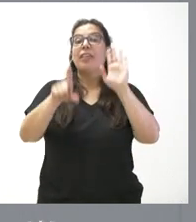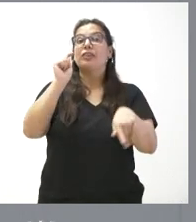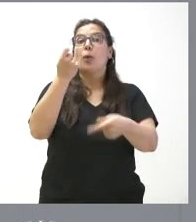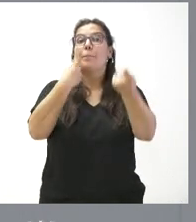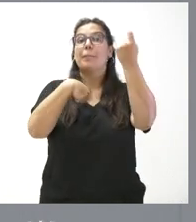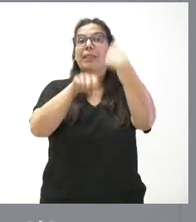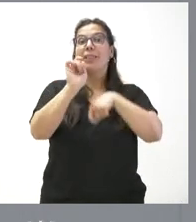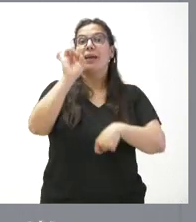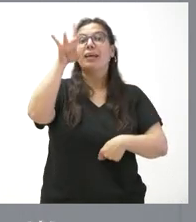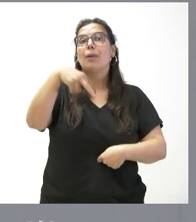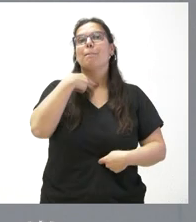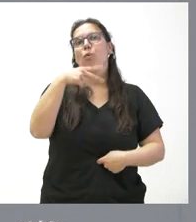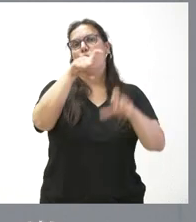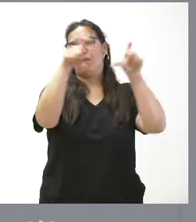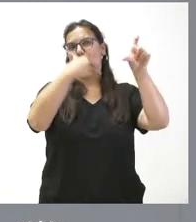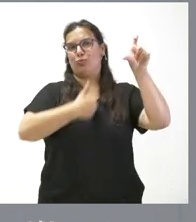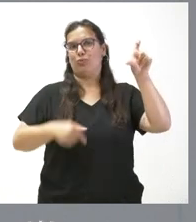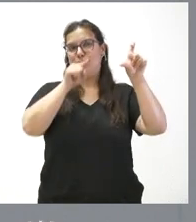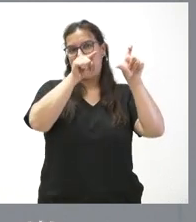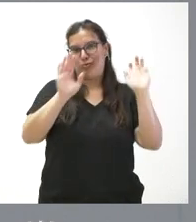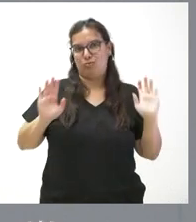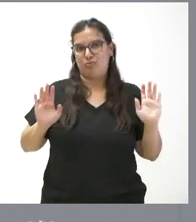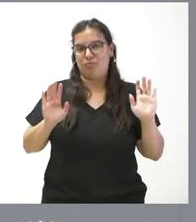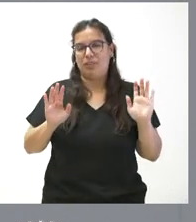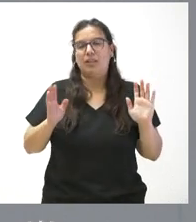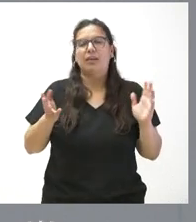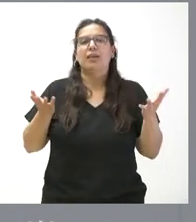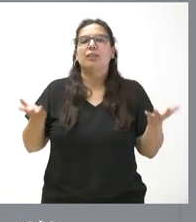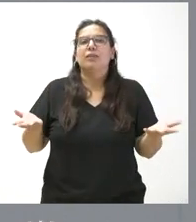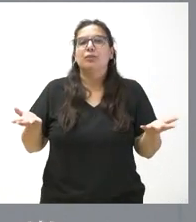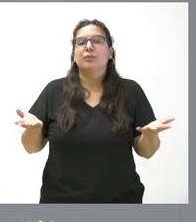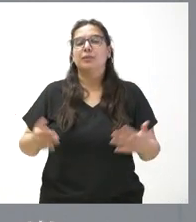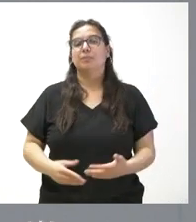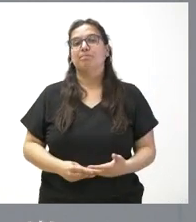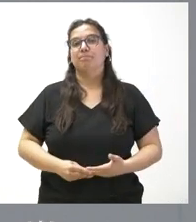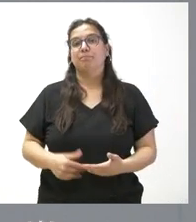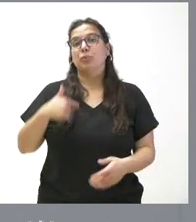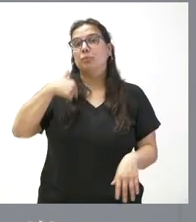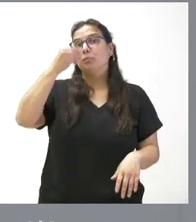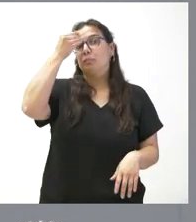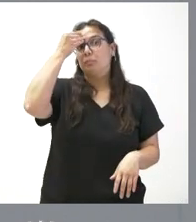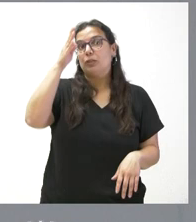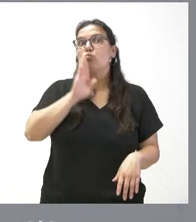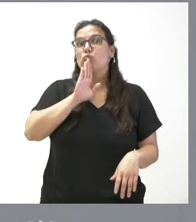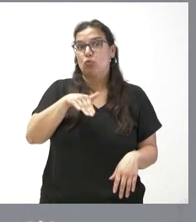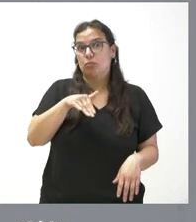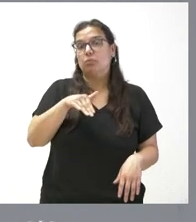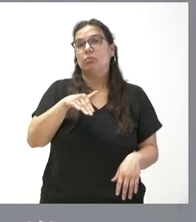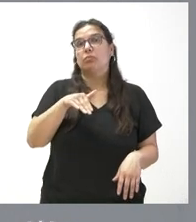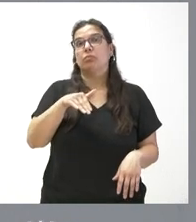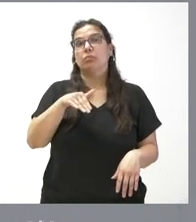corresponde a la empresa que es propietaria de la misma. Y, por tanto, yo creo que es bueno que estas